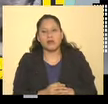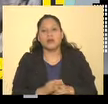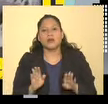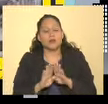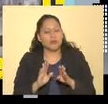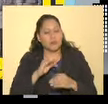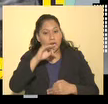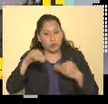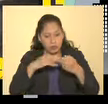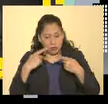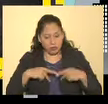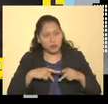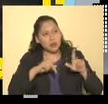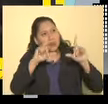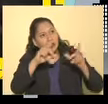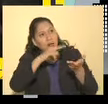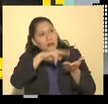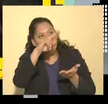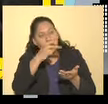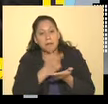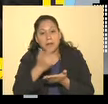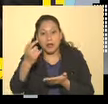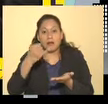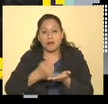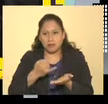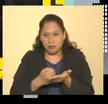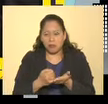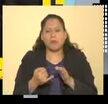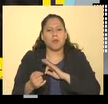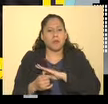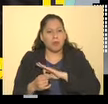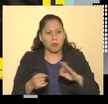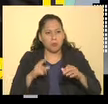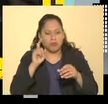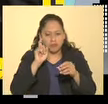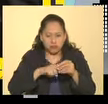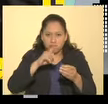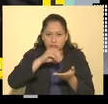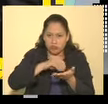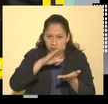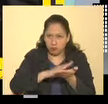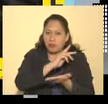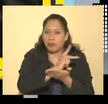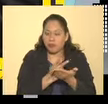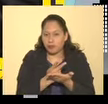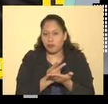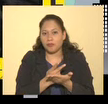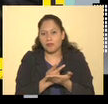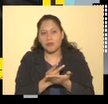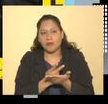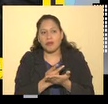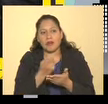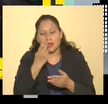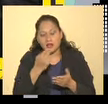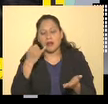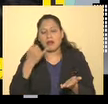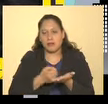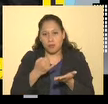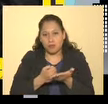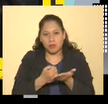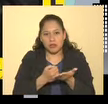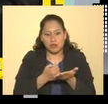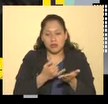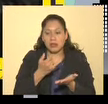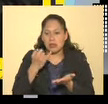plásticos que viven de su obra y que pagan impuestos pueden hacerlo inscribiéndose a este programa. Y pueden pagar sus impuestos con obra.